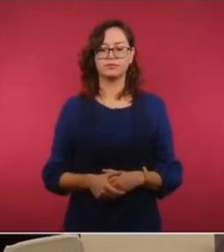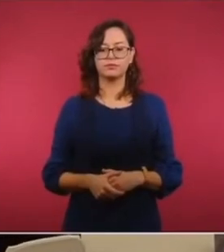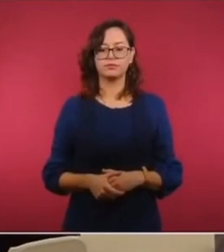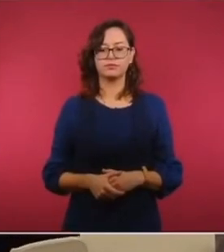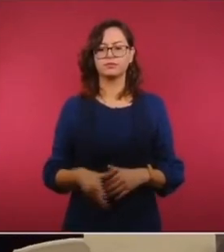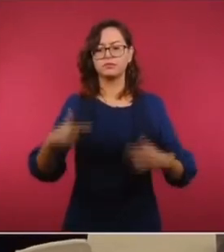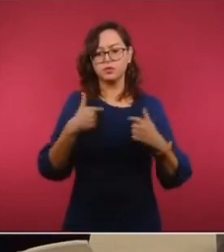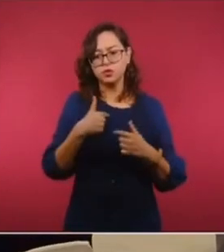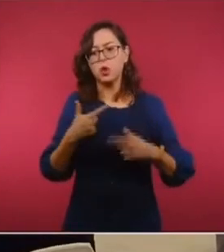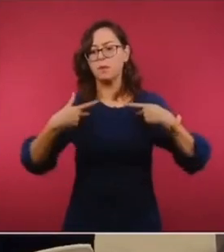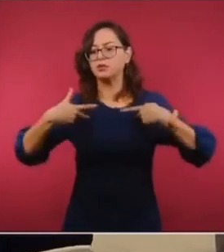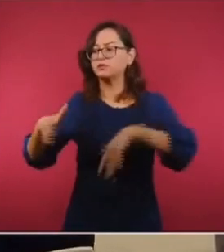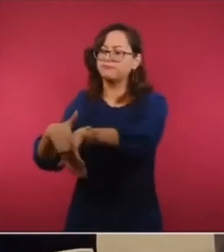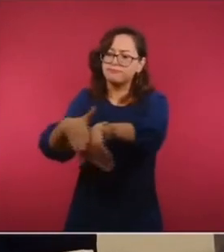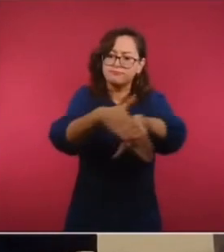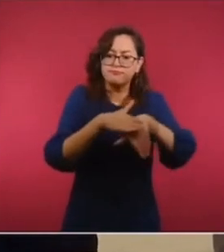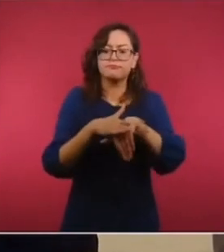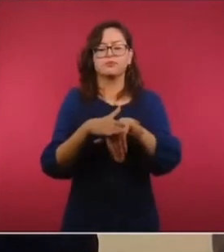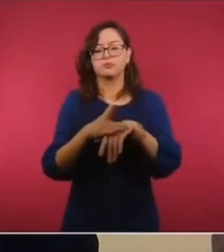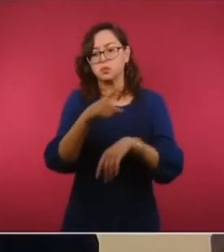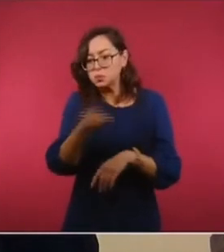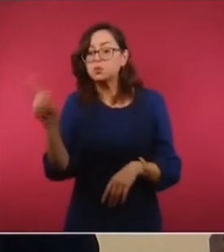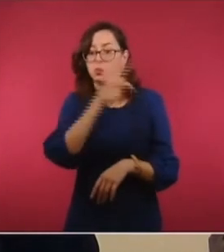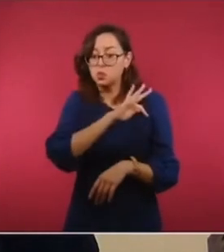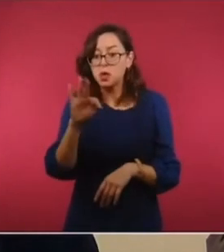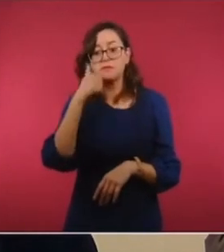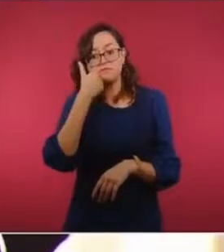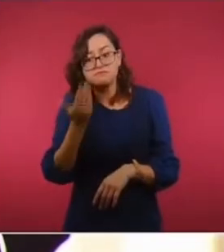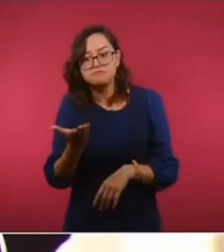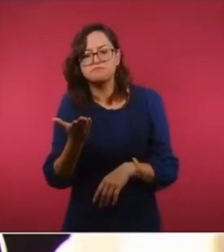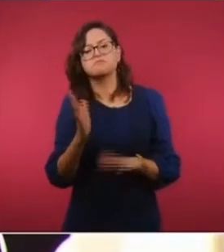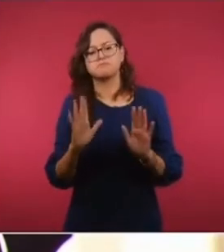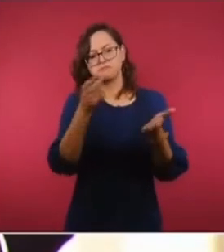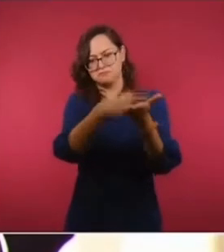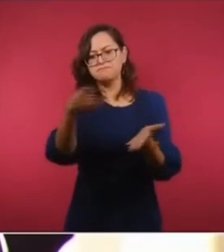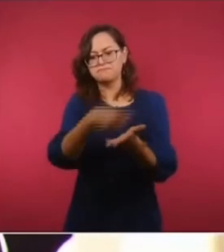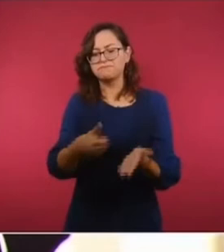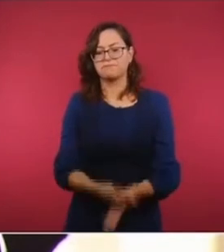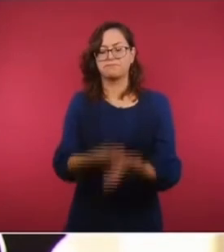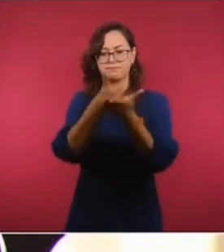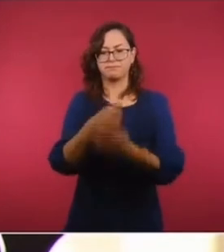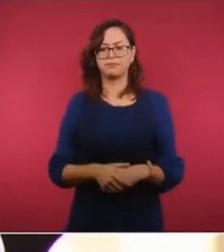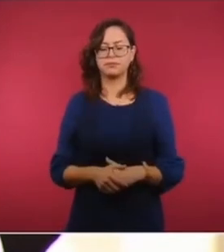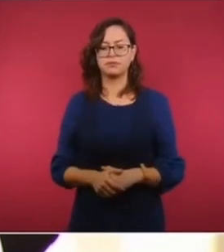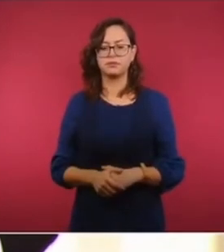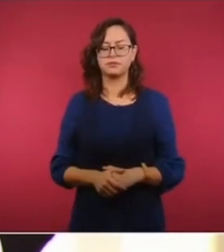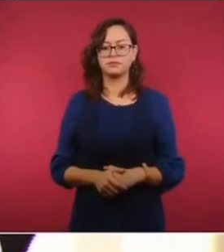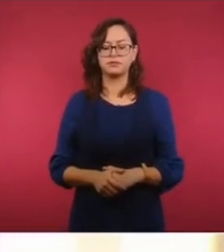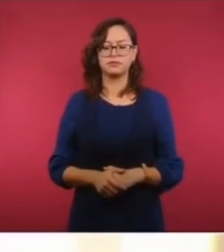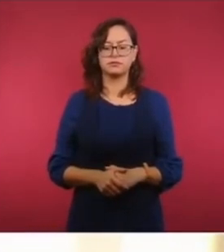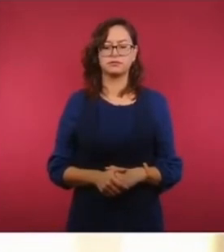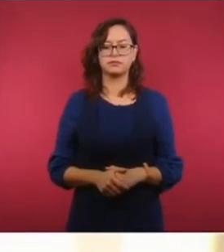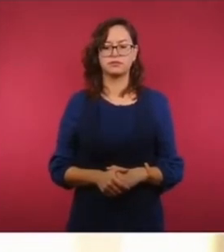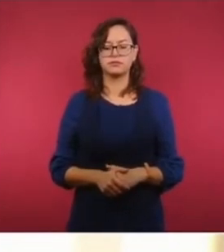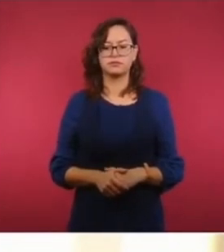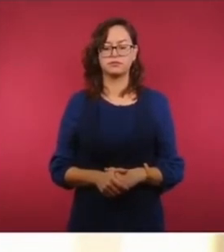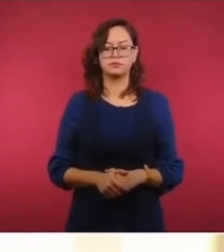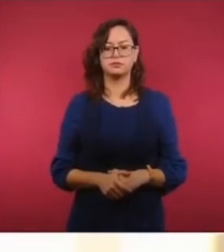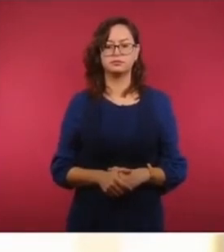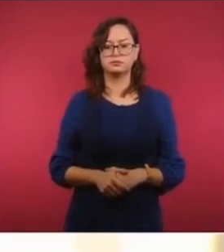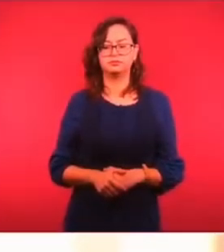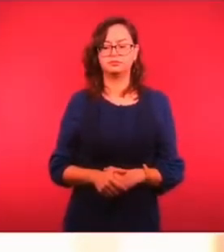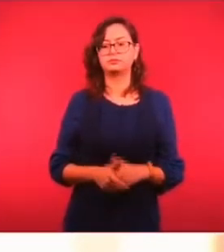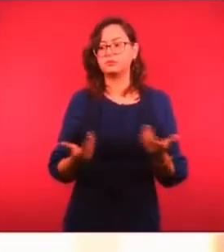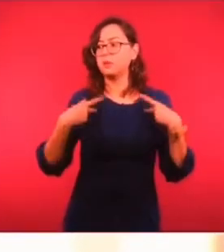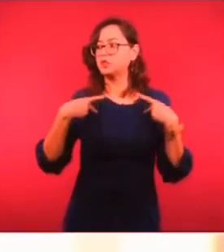Yo hago el llamado a la gente para que, en la medida de sus posibilidades económicas, ayuden muchos empresarios, los que ya